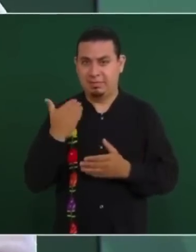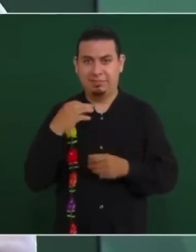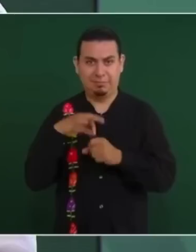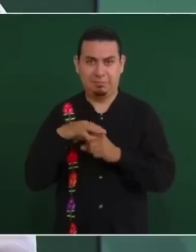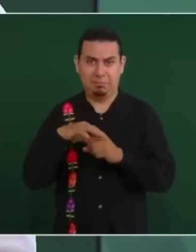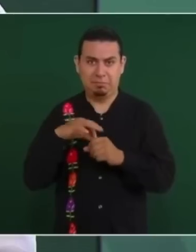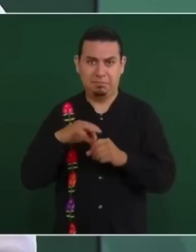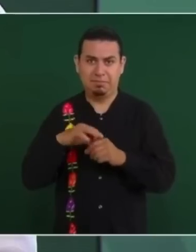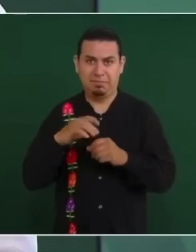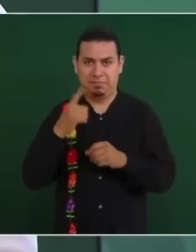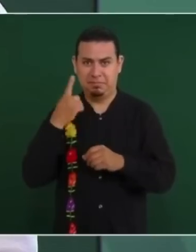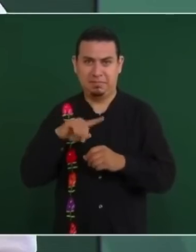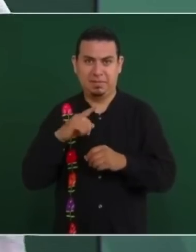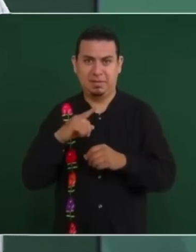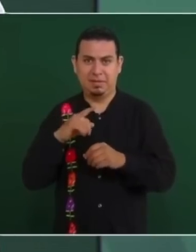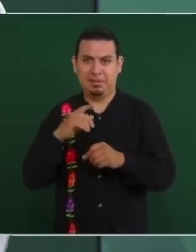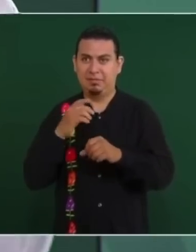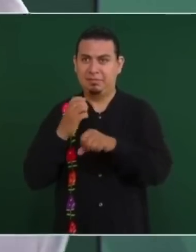elecciones,